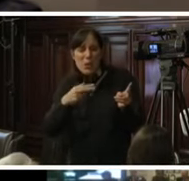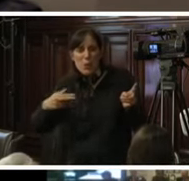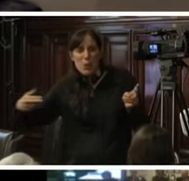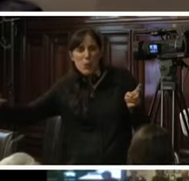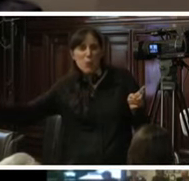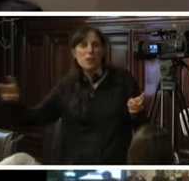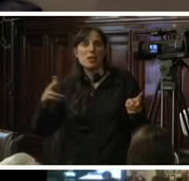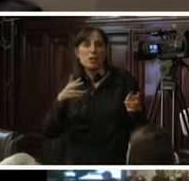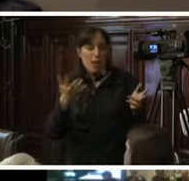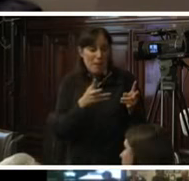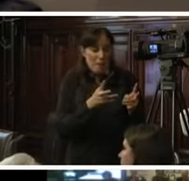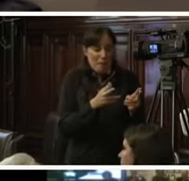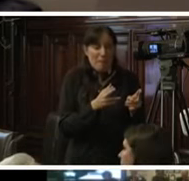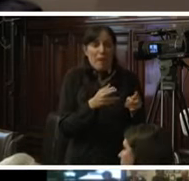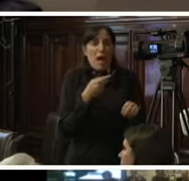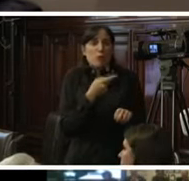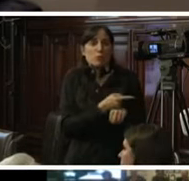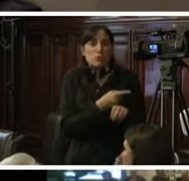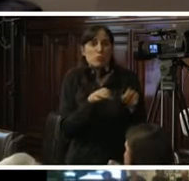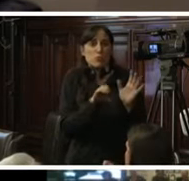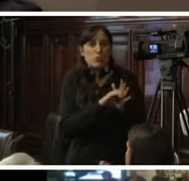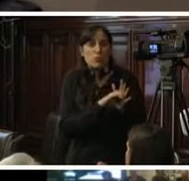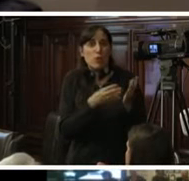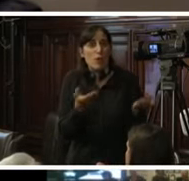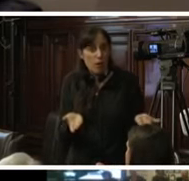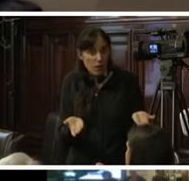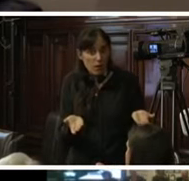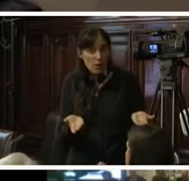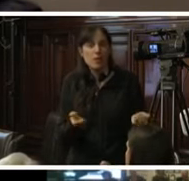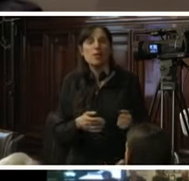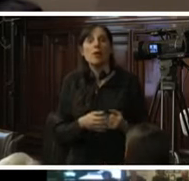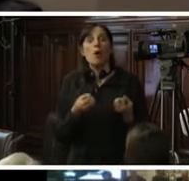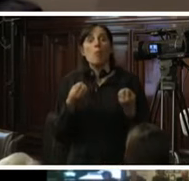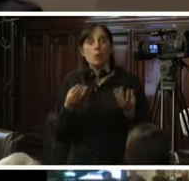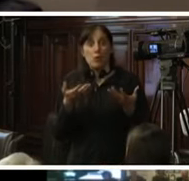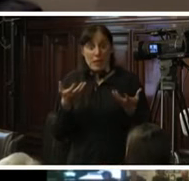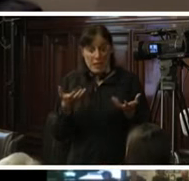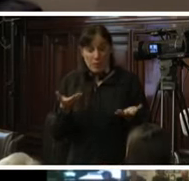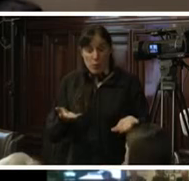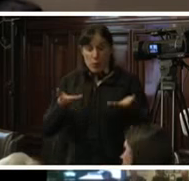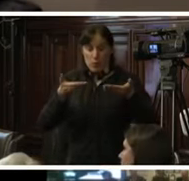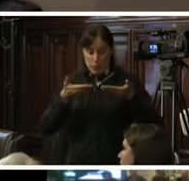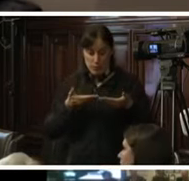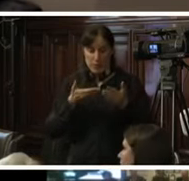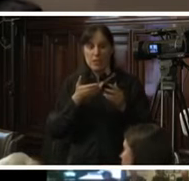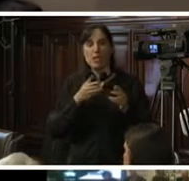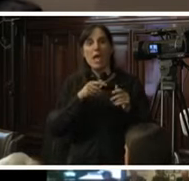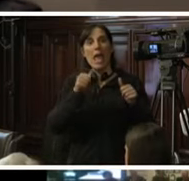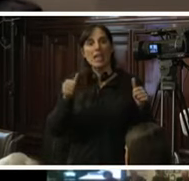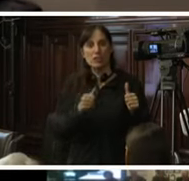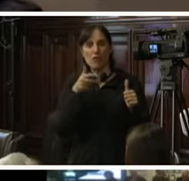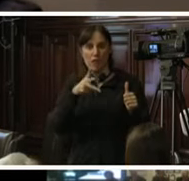acusación constitucional. Si queremos resumir una cronología de los hechos